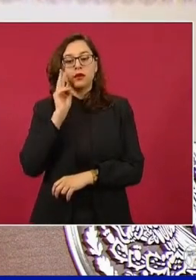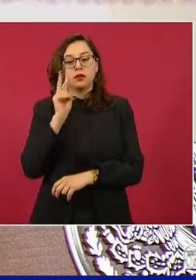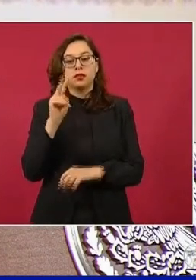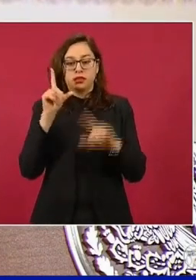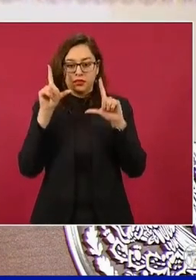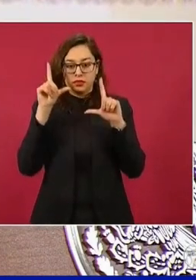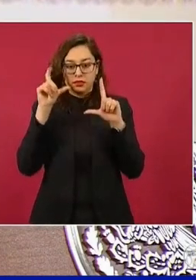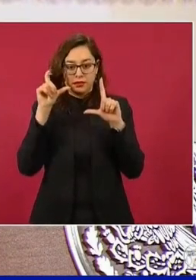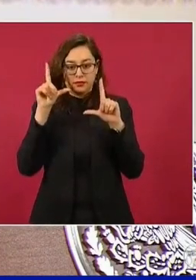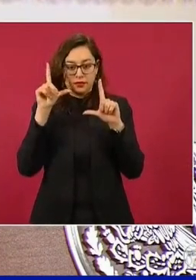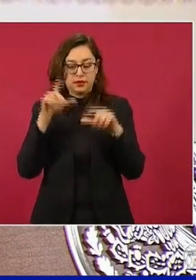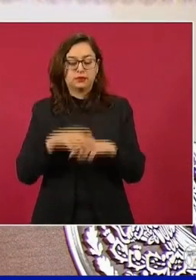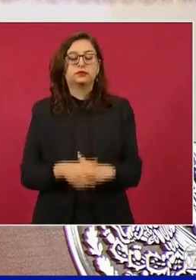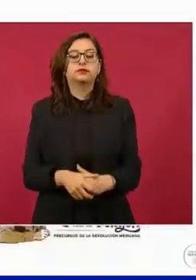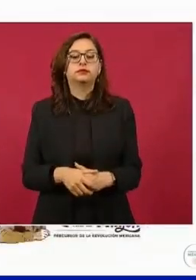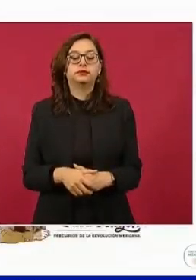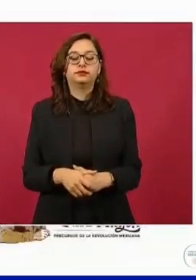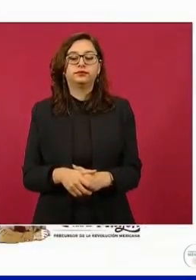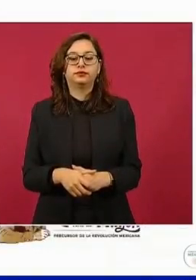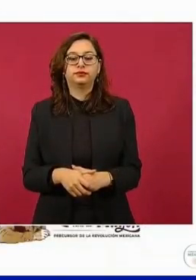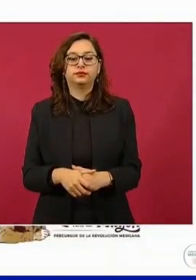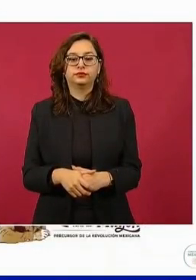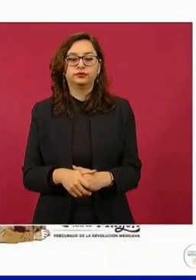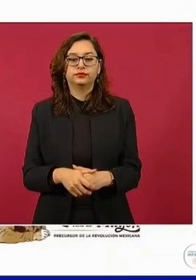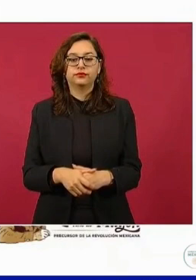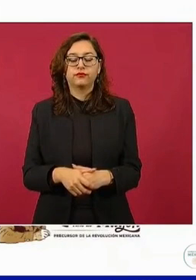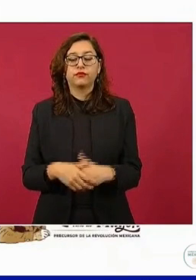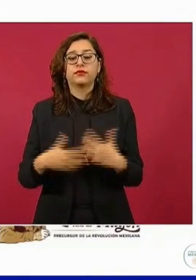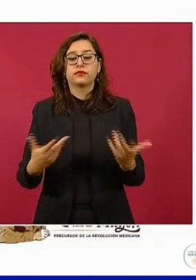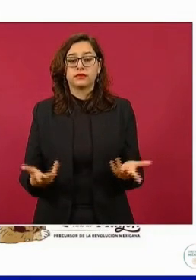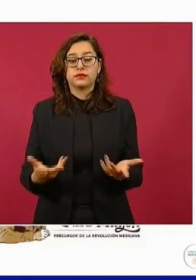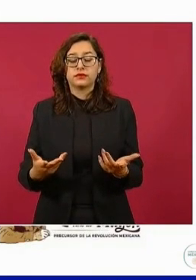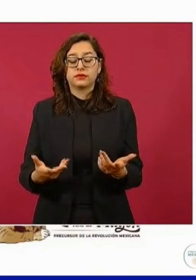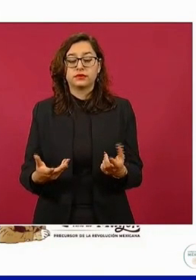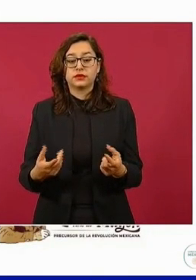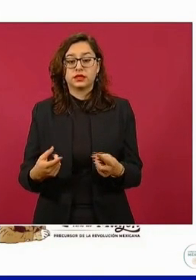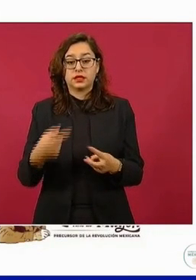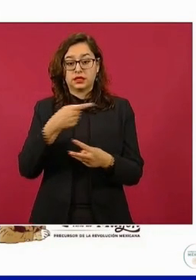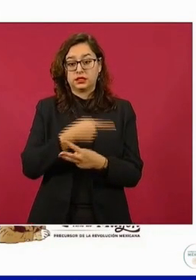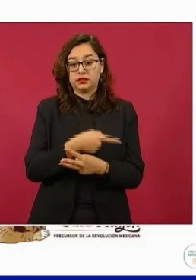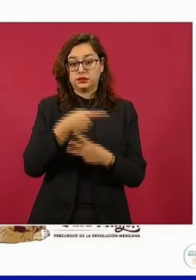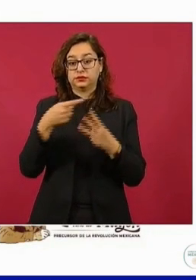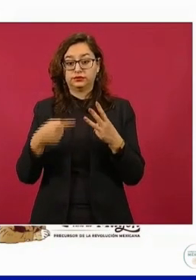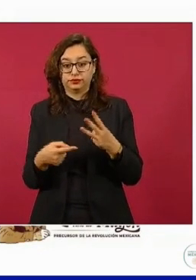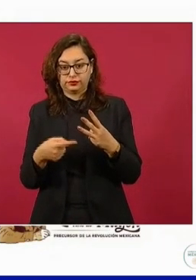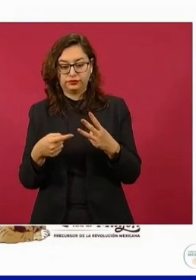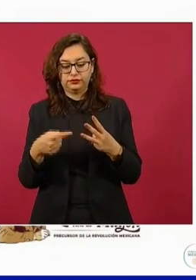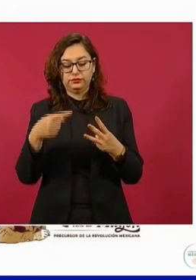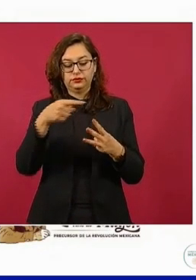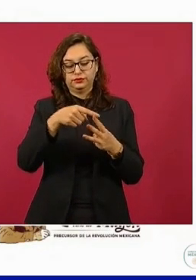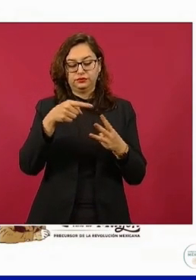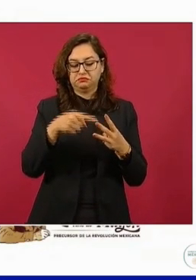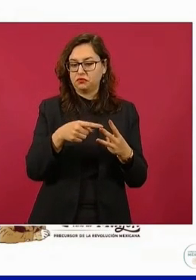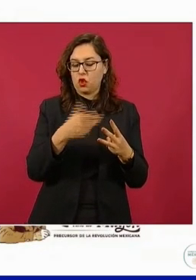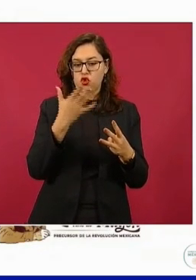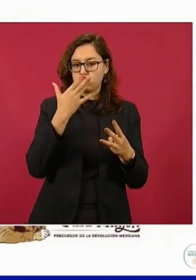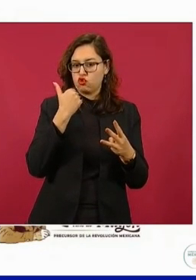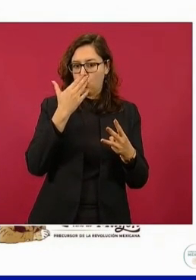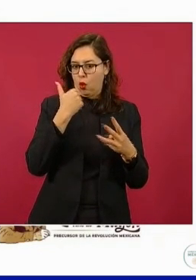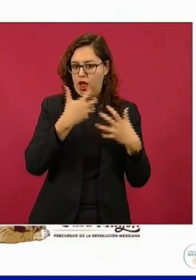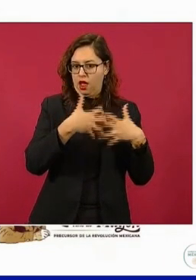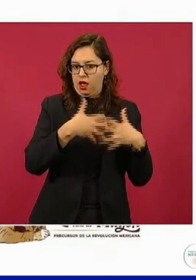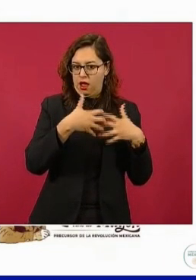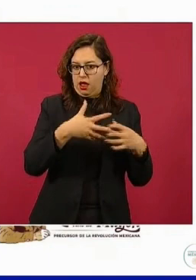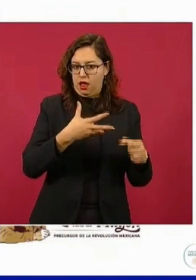aparatejo y las tres gasolineras, una con aparatejo y otra sin ellos, las otras dos, pero